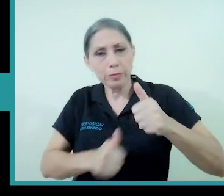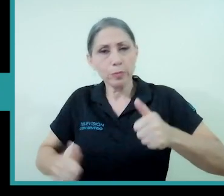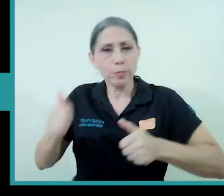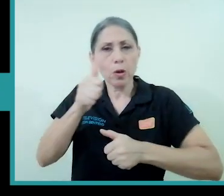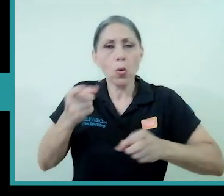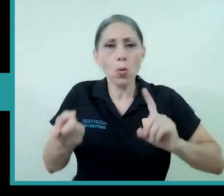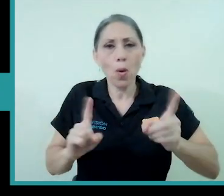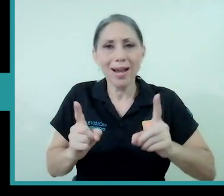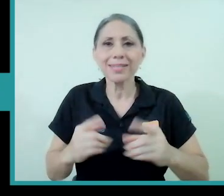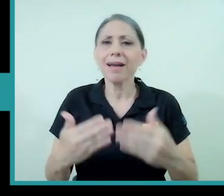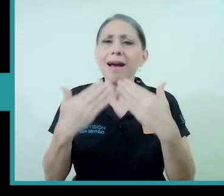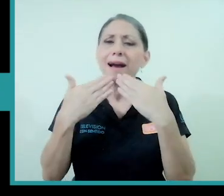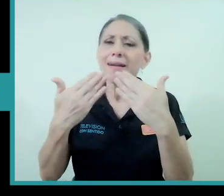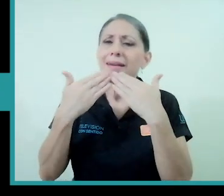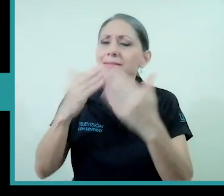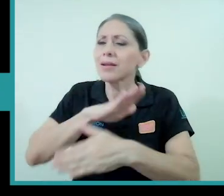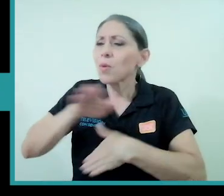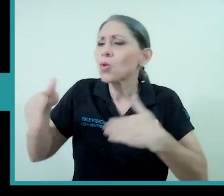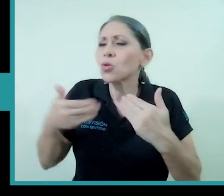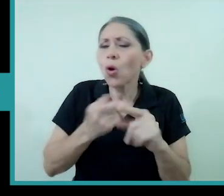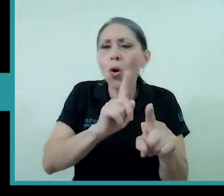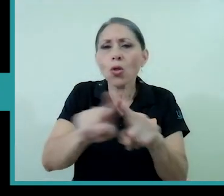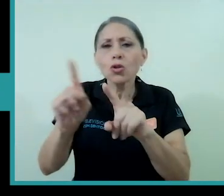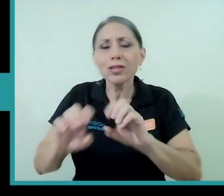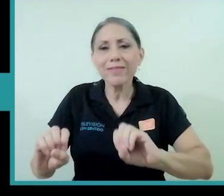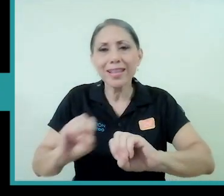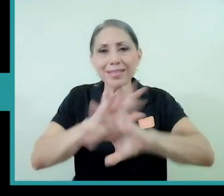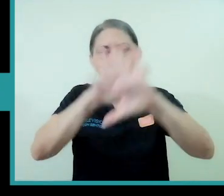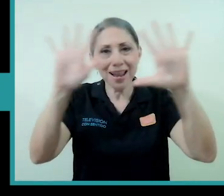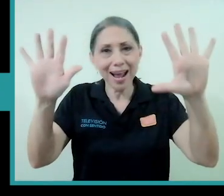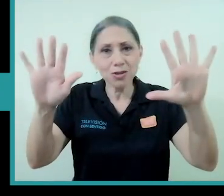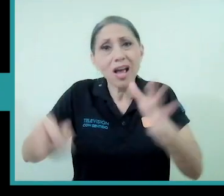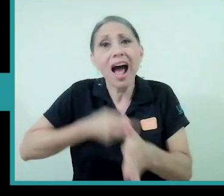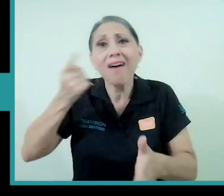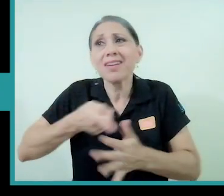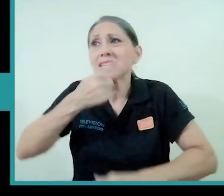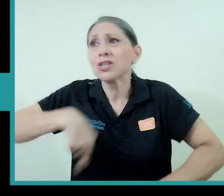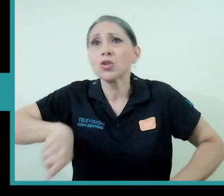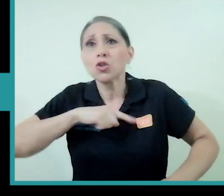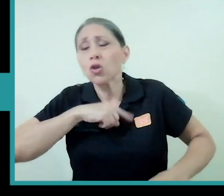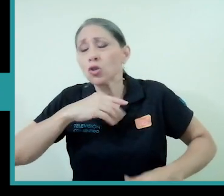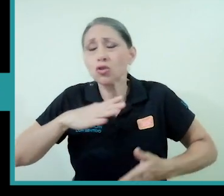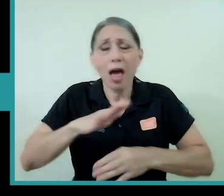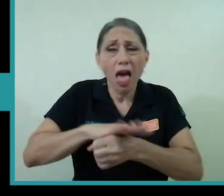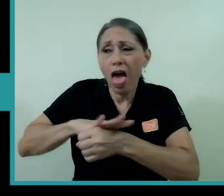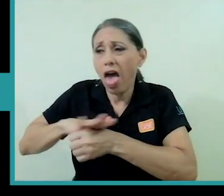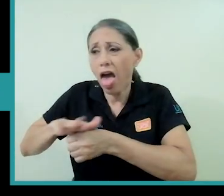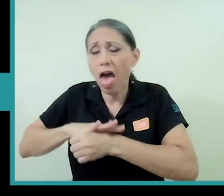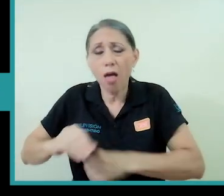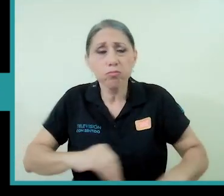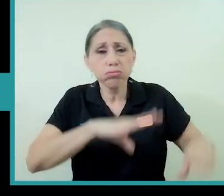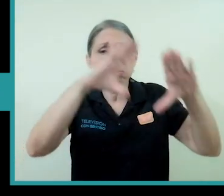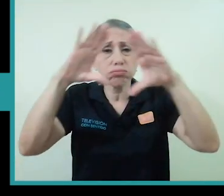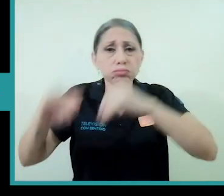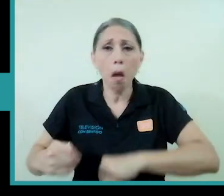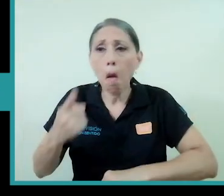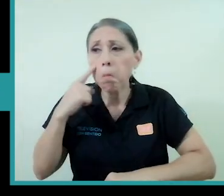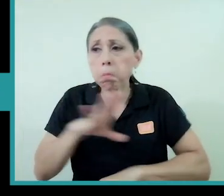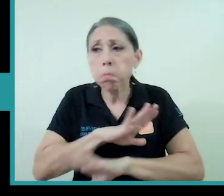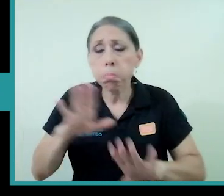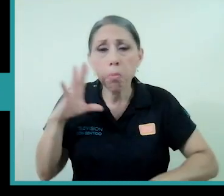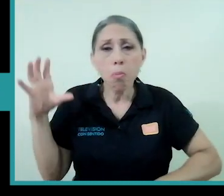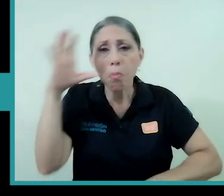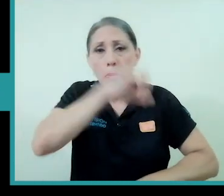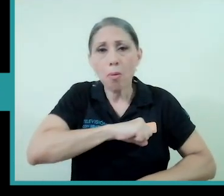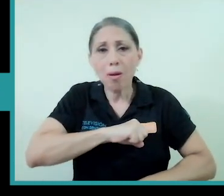agradecer por todos esos milagros que posiblemente a veces por la carrera del día a día no lo vemos entonces invitar a todas